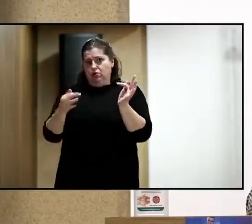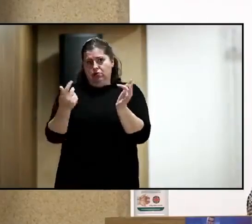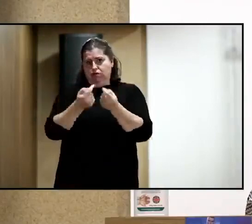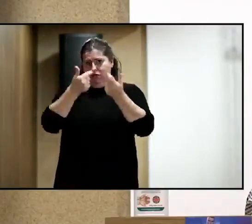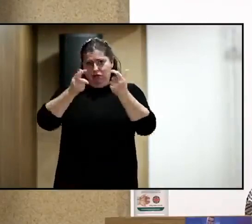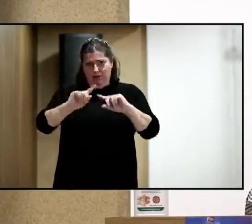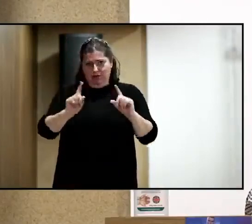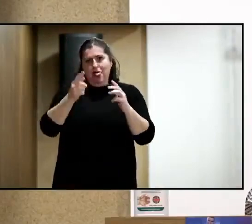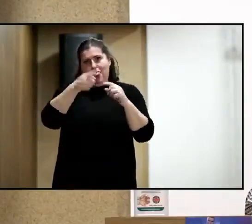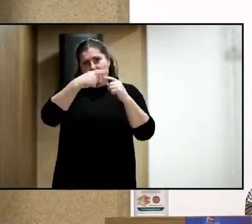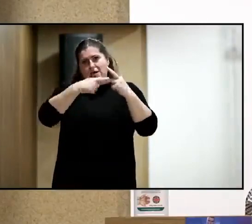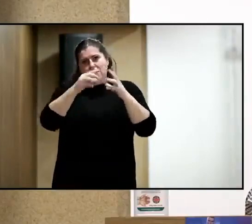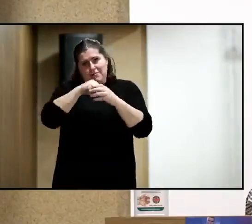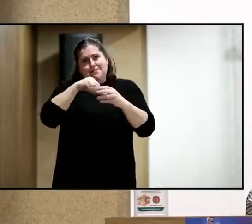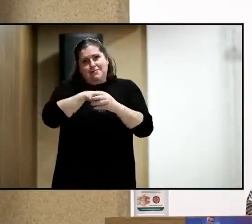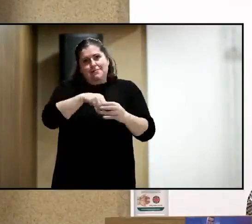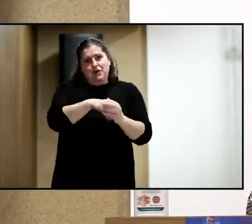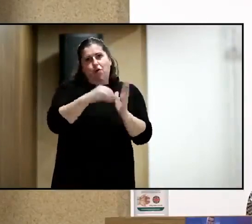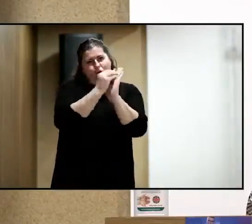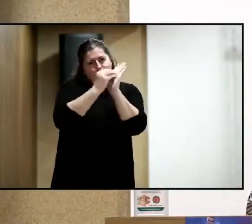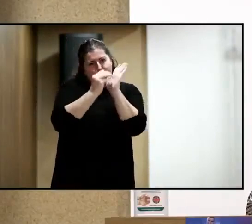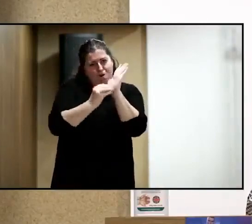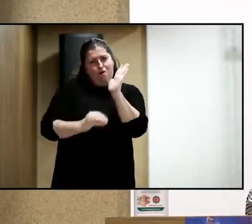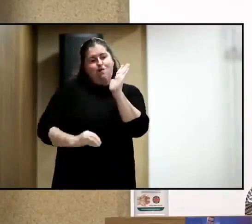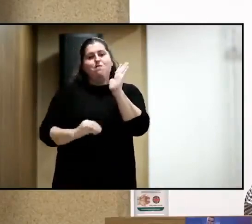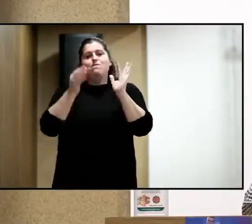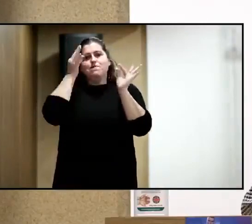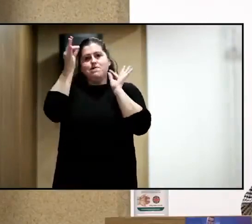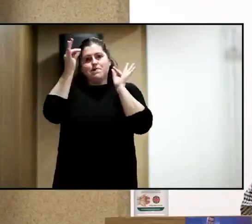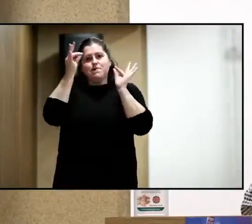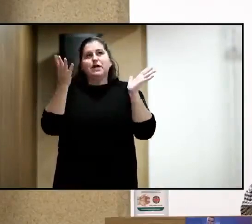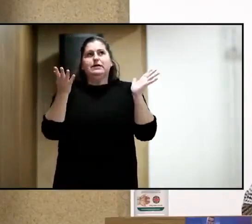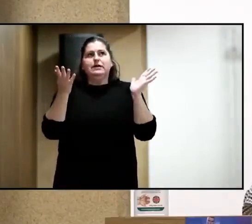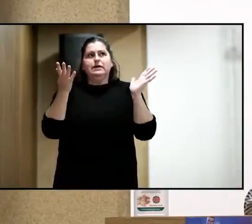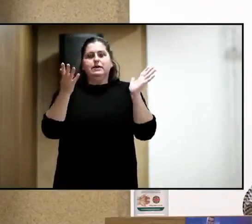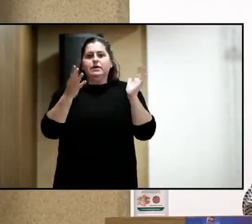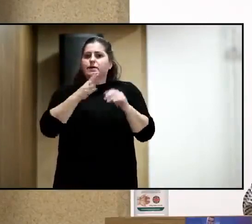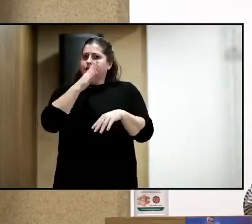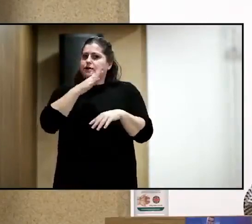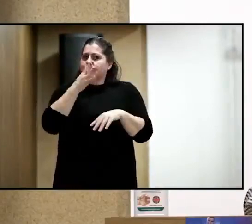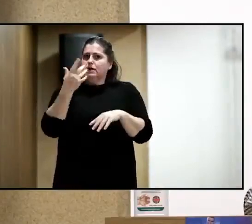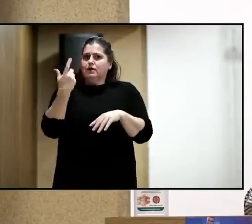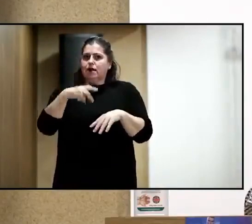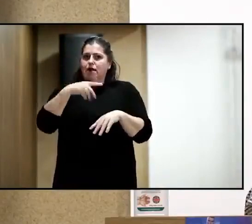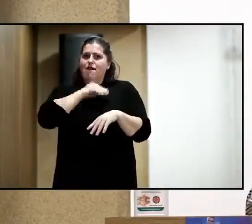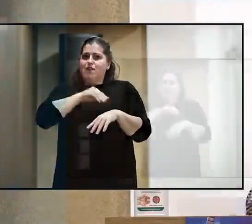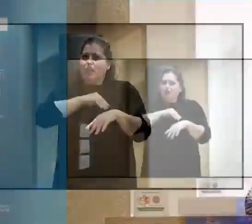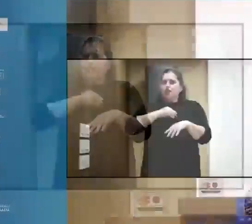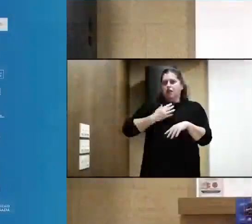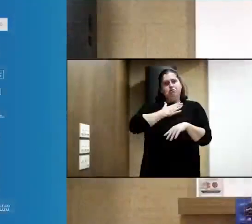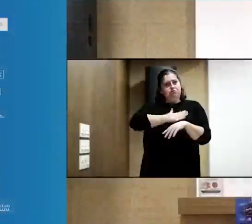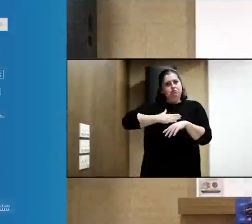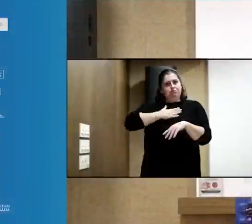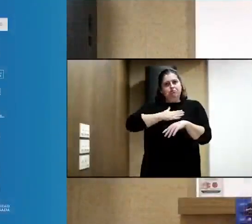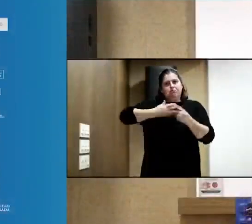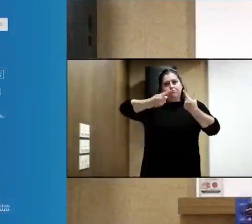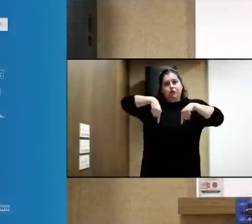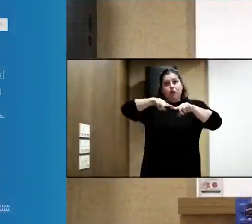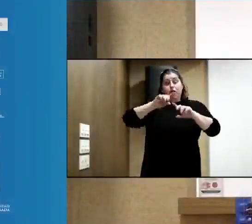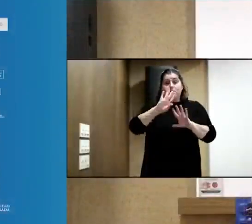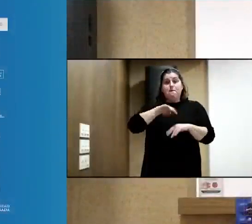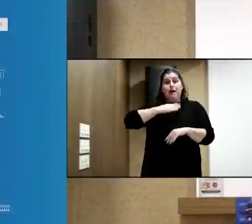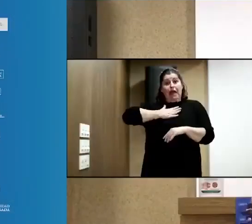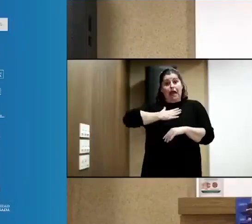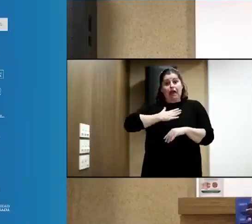viene condensada, ¿no? Y creo que va a ser bastante edificante, ¿no? Y mañana